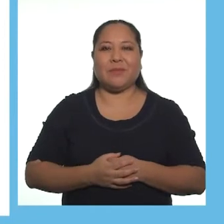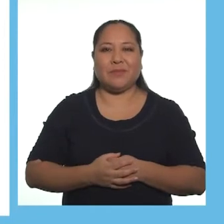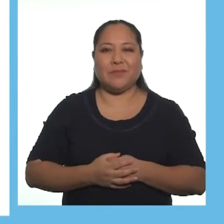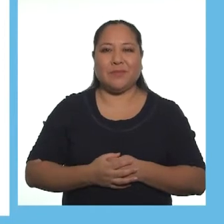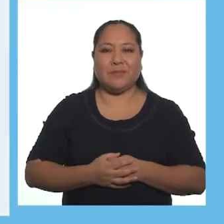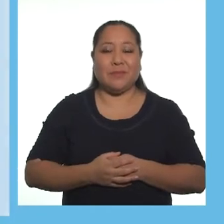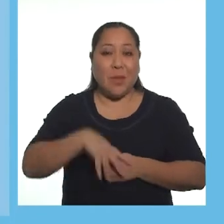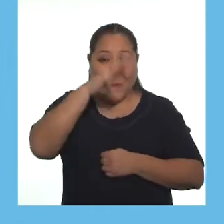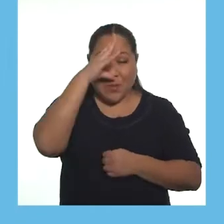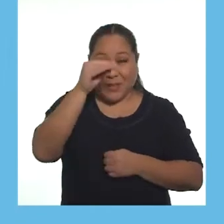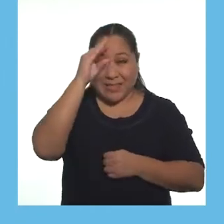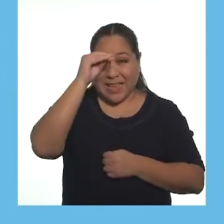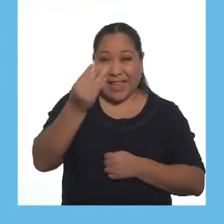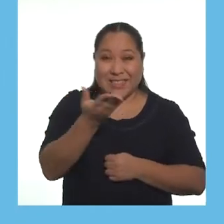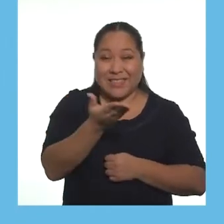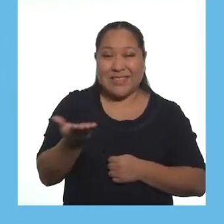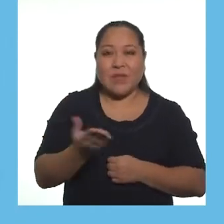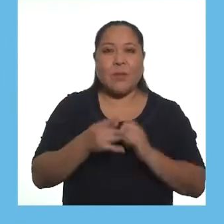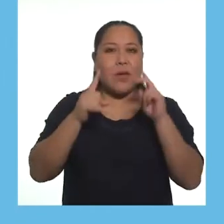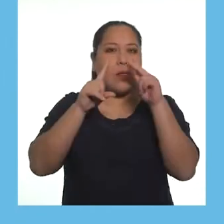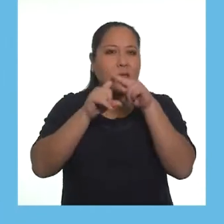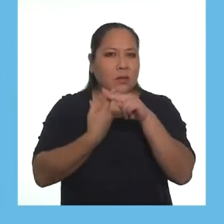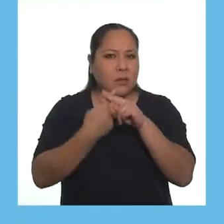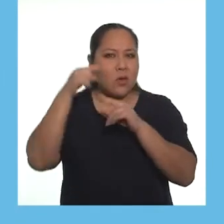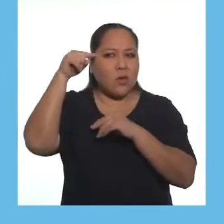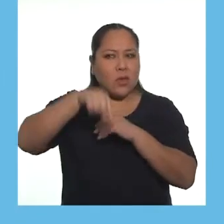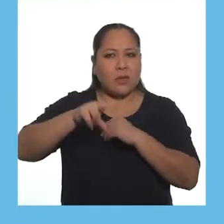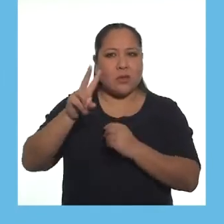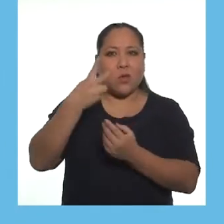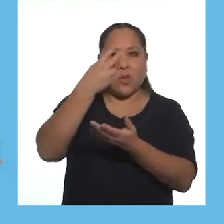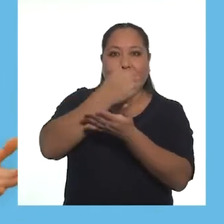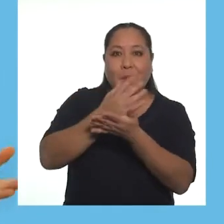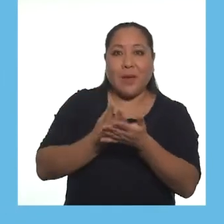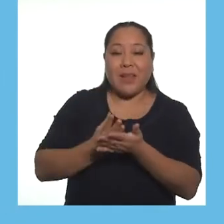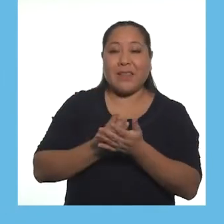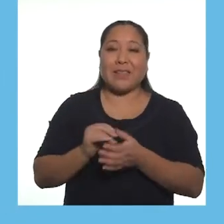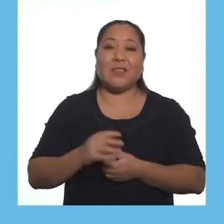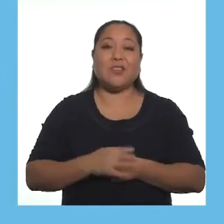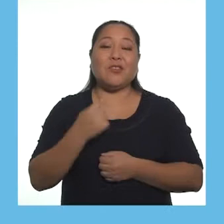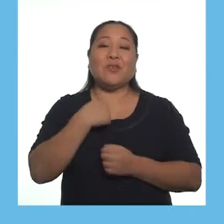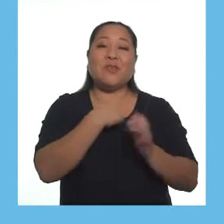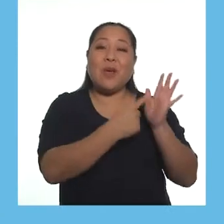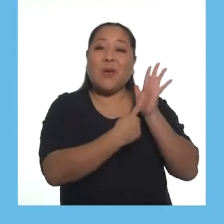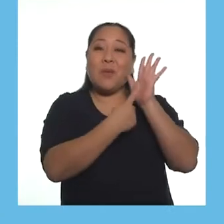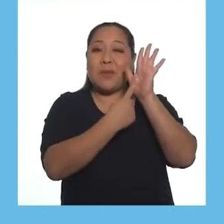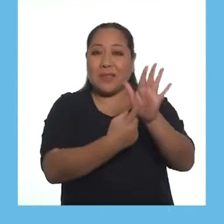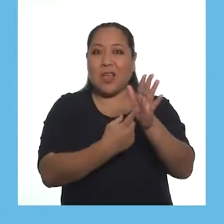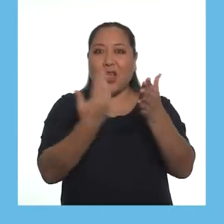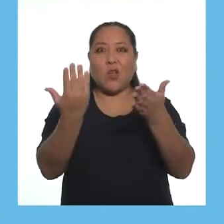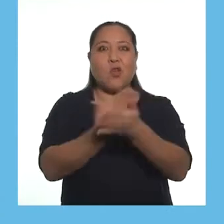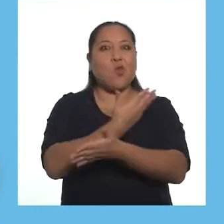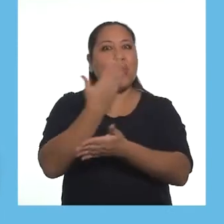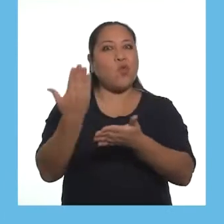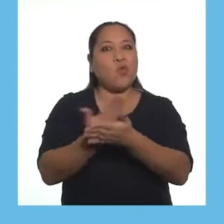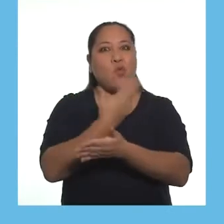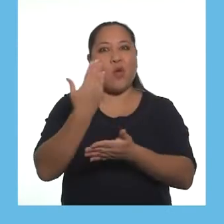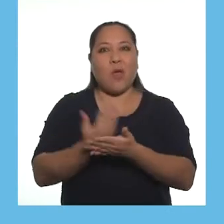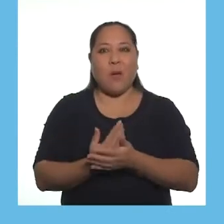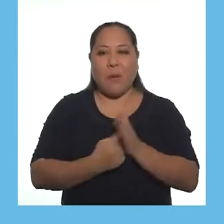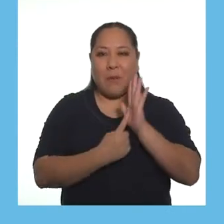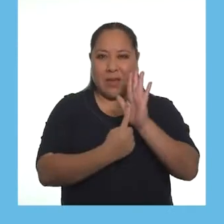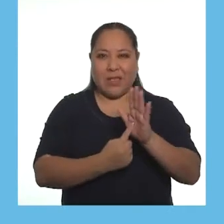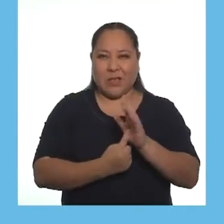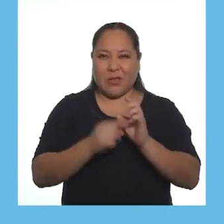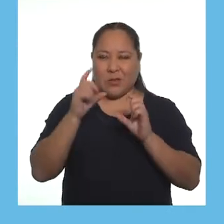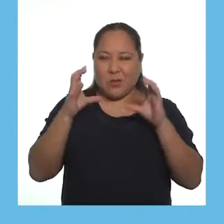selva Chicas y chicos para iniciar con este segundo bloque les voy a presentar un